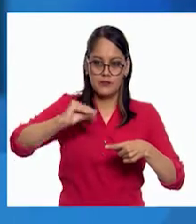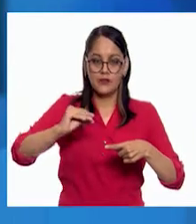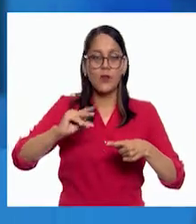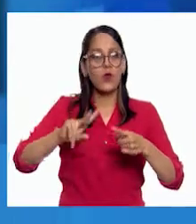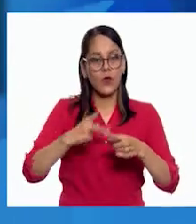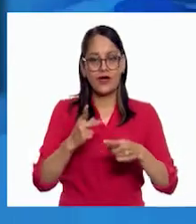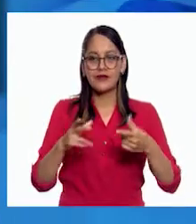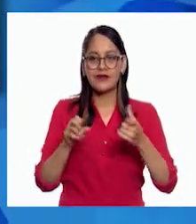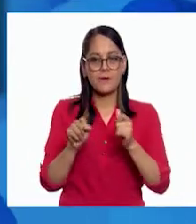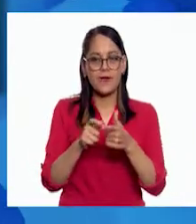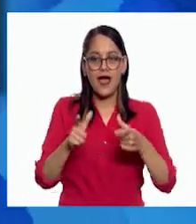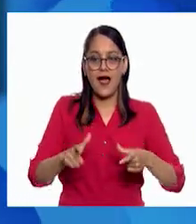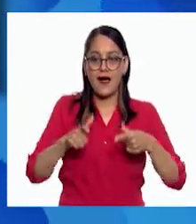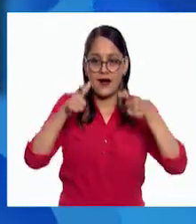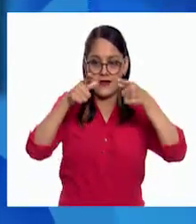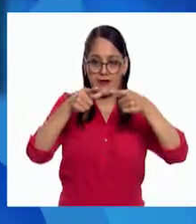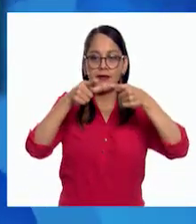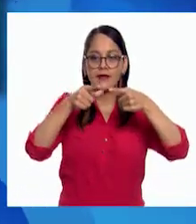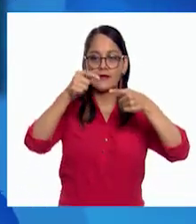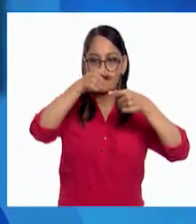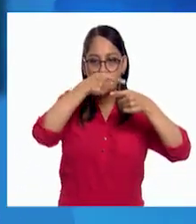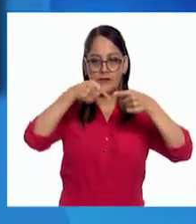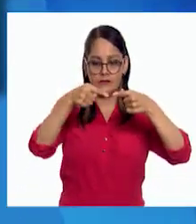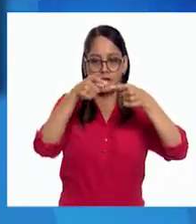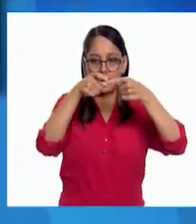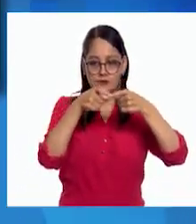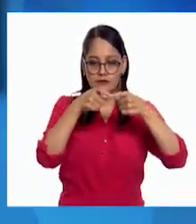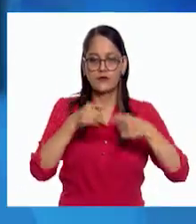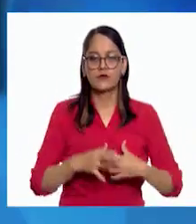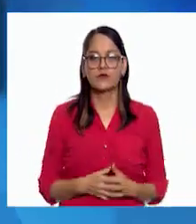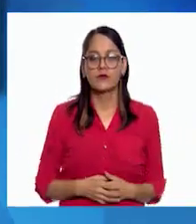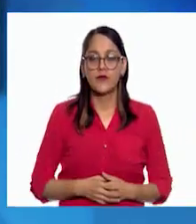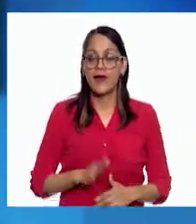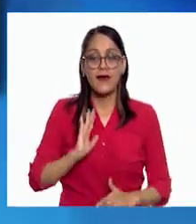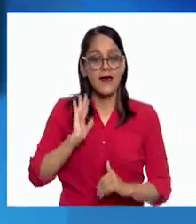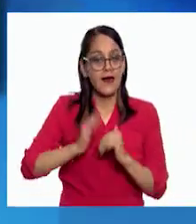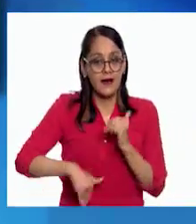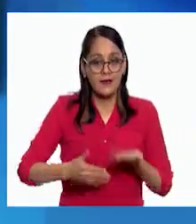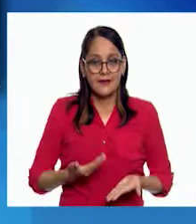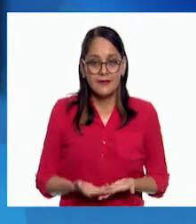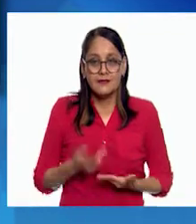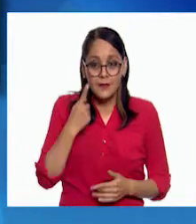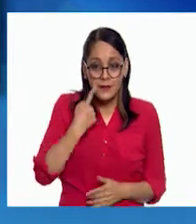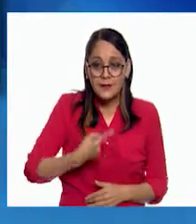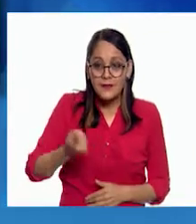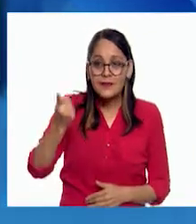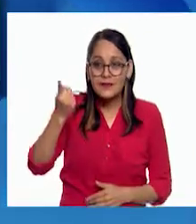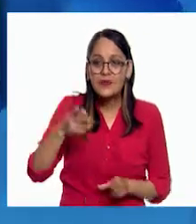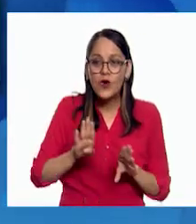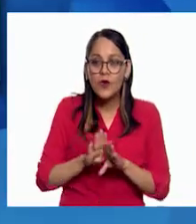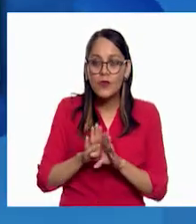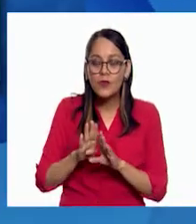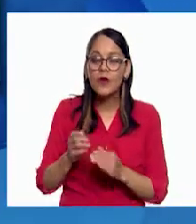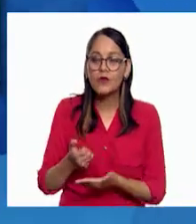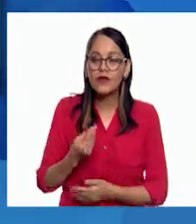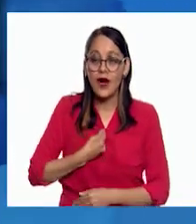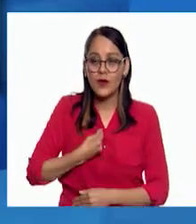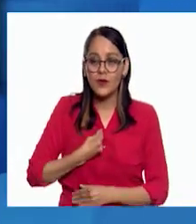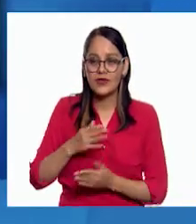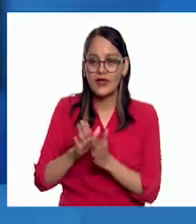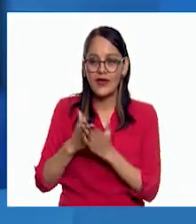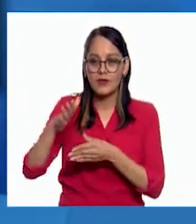estructura colocando el resto de los palillos en la parte superior. ¡Terminé! Veamos si es capaz de sostener un libro.